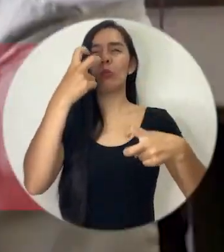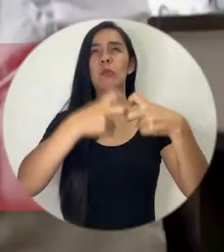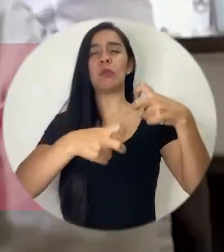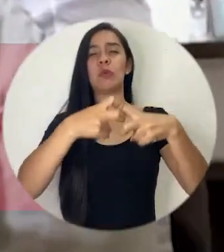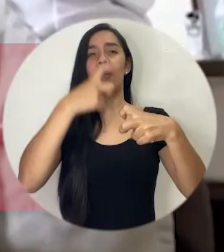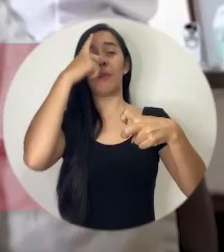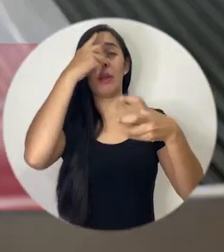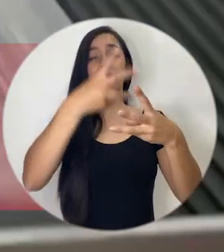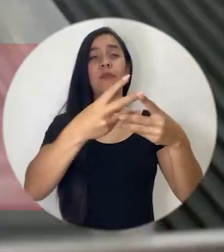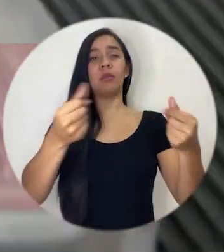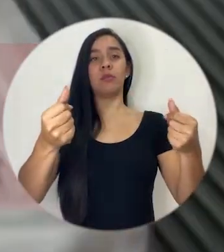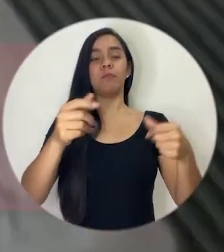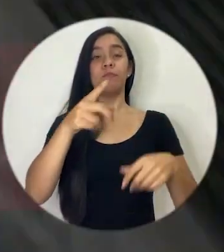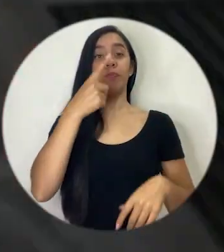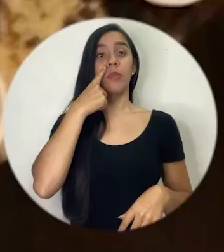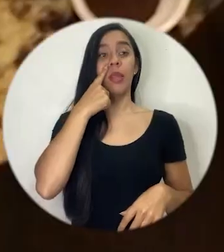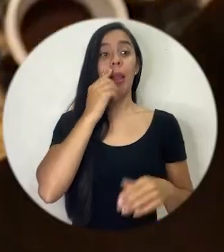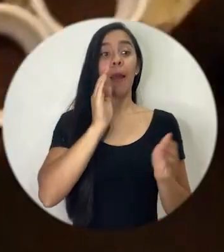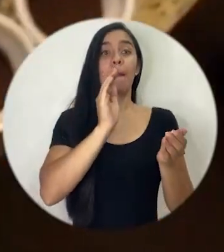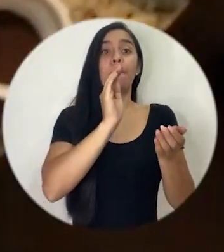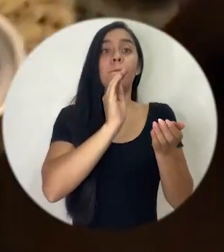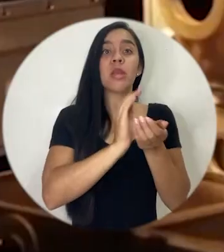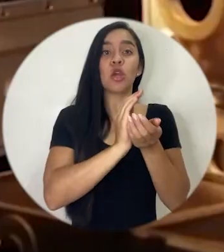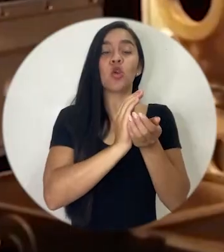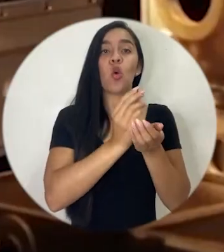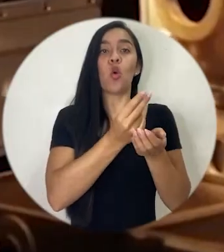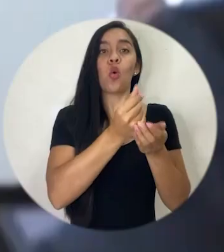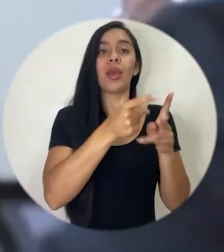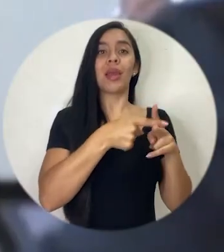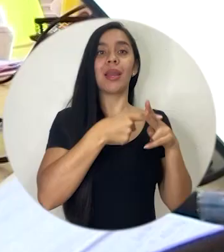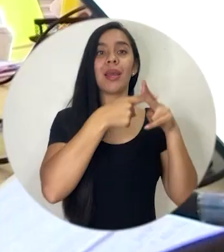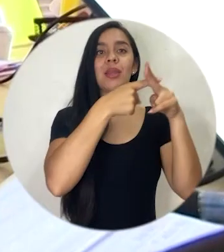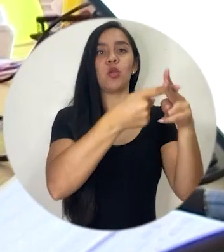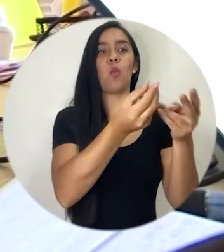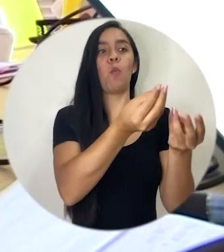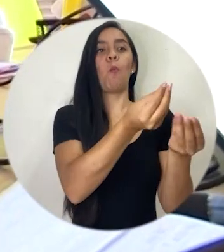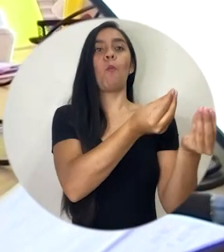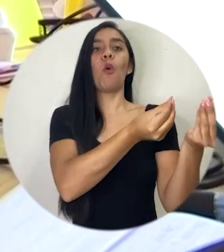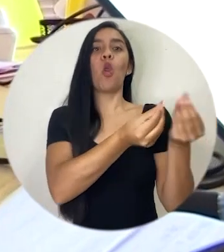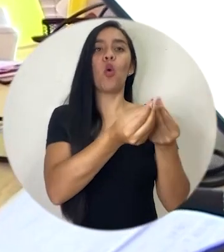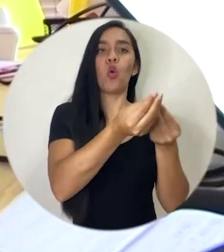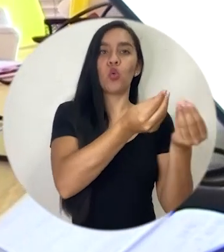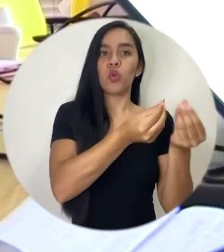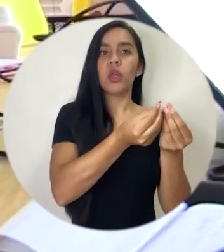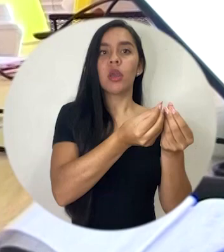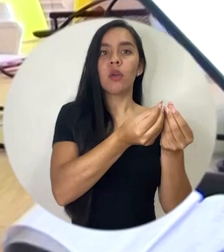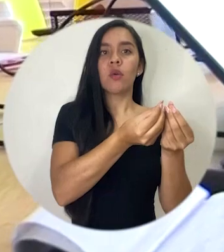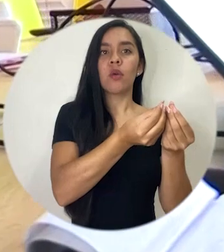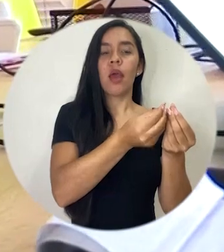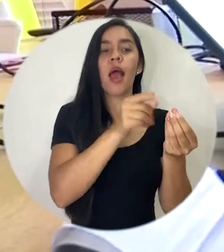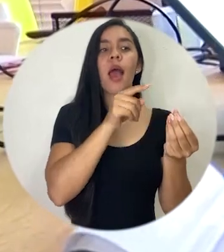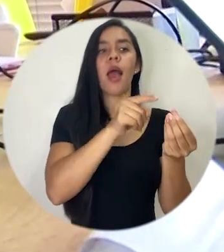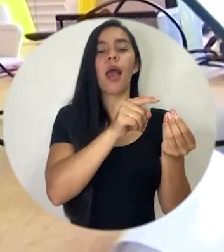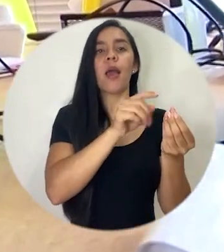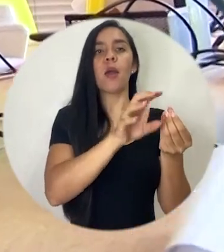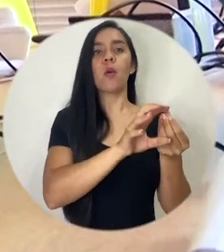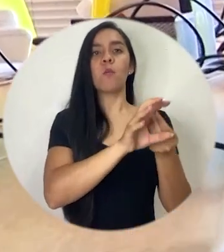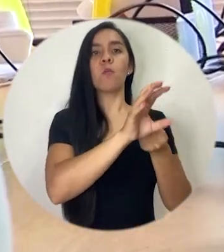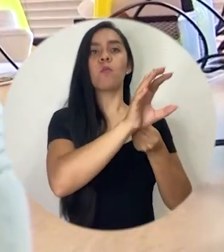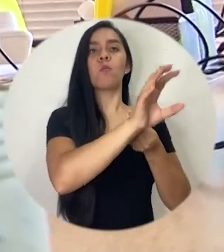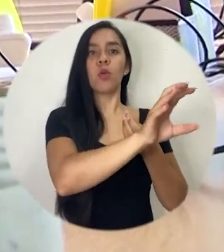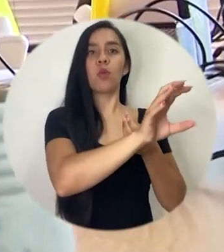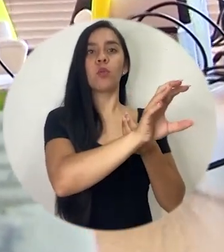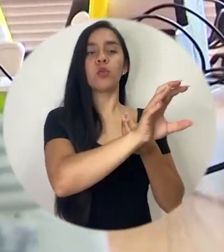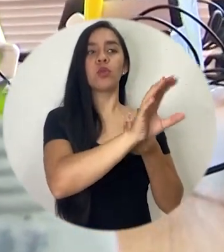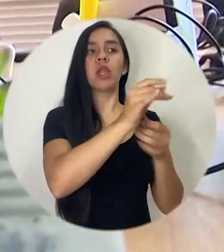creo que el microcrédito productivo hoy en día tiene alguna industria que le da digo yo que le da